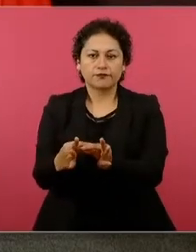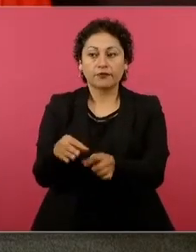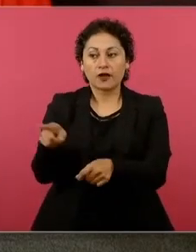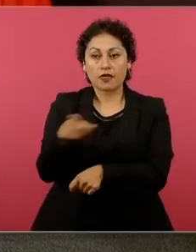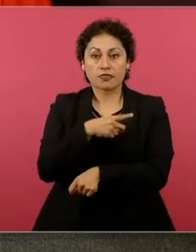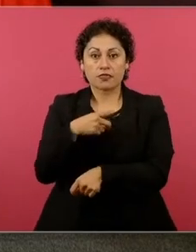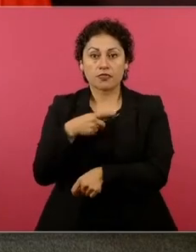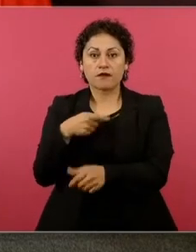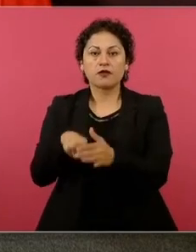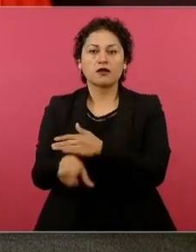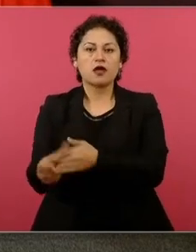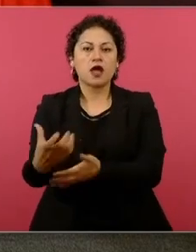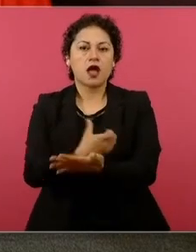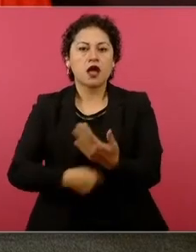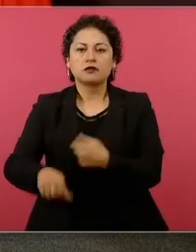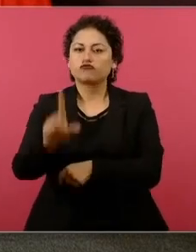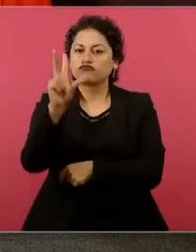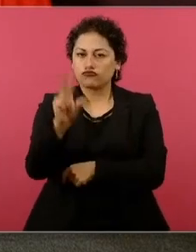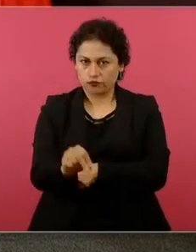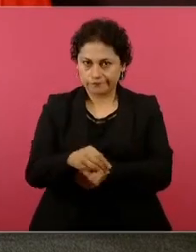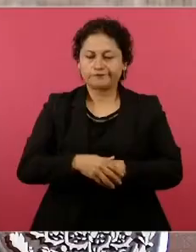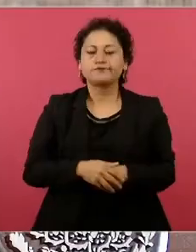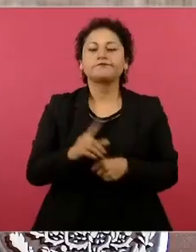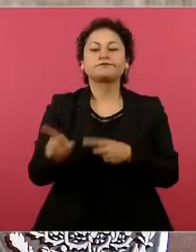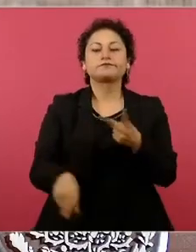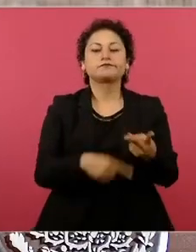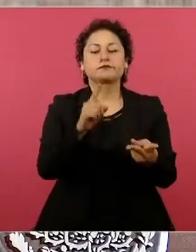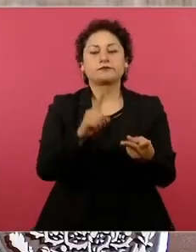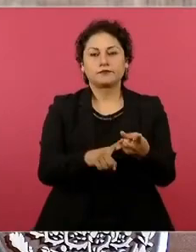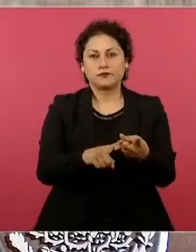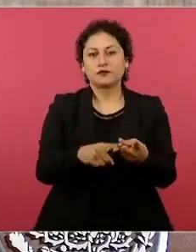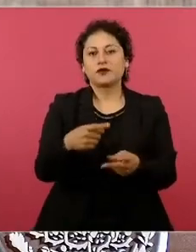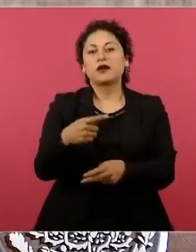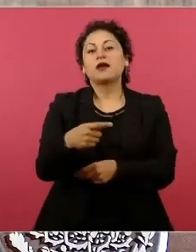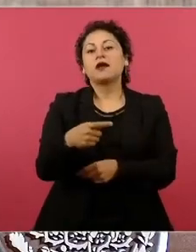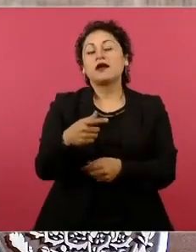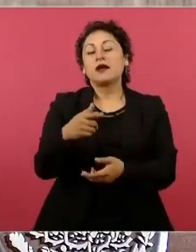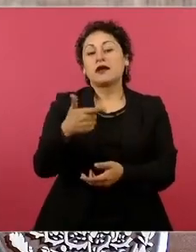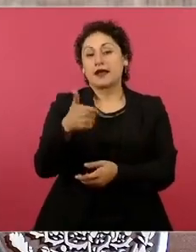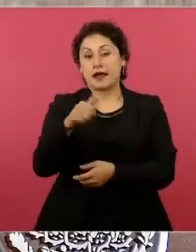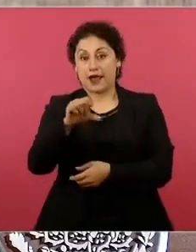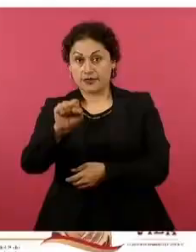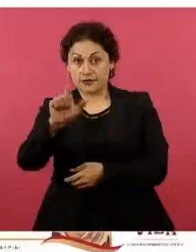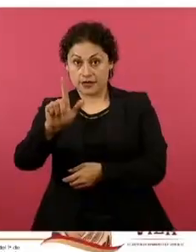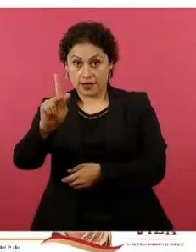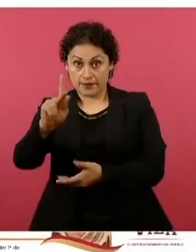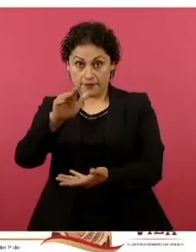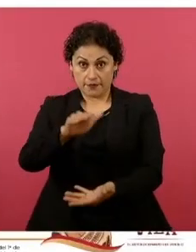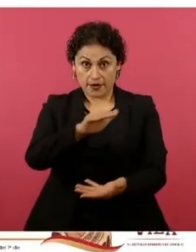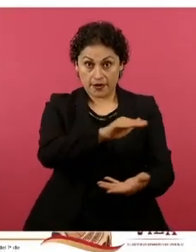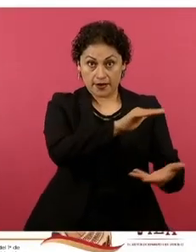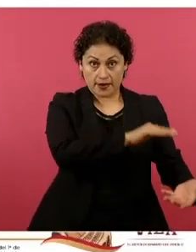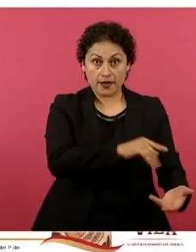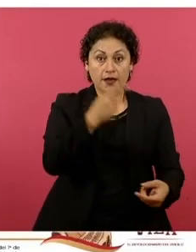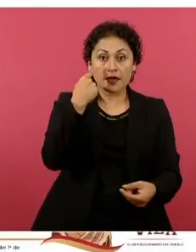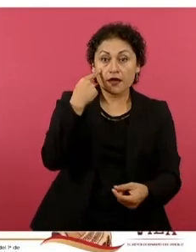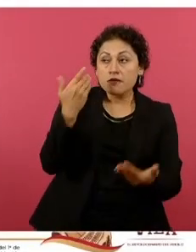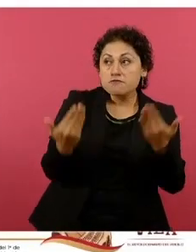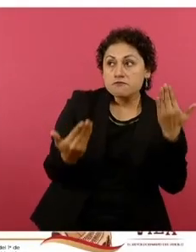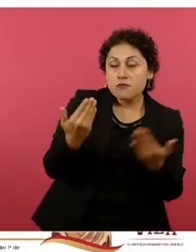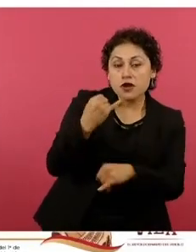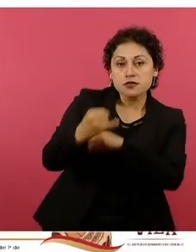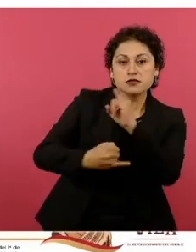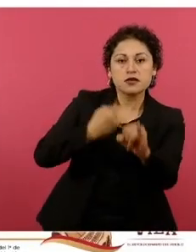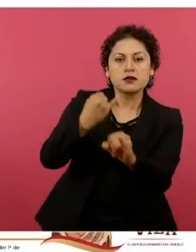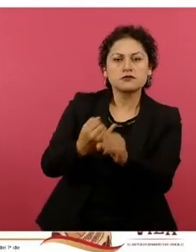cobren. Vamos a ver el gas LP con corte el 12 de julio. Tenemos el precio internacional para poderlo